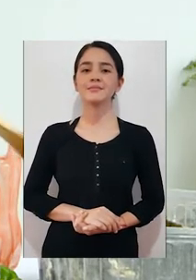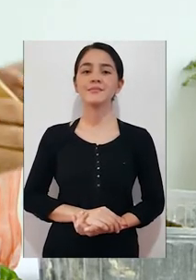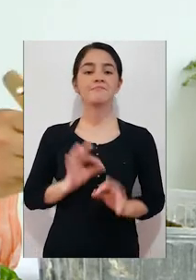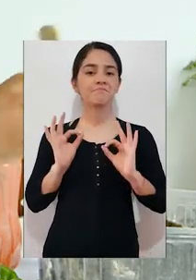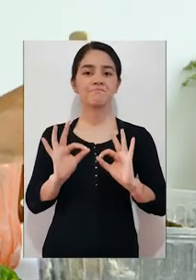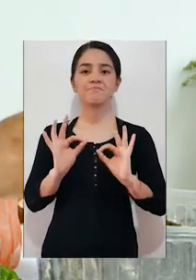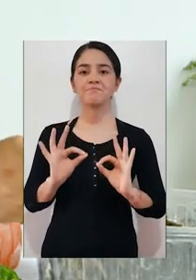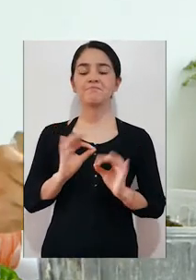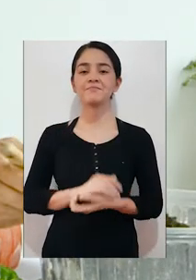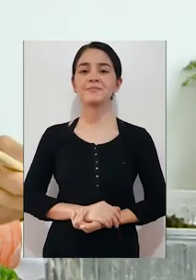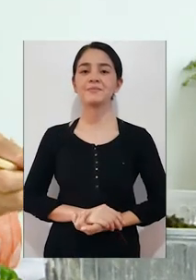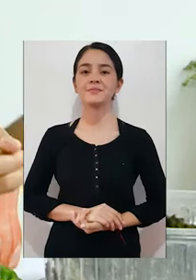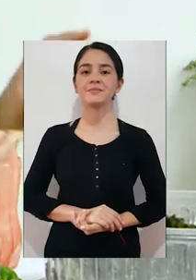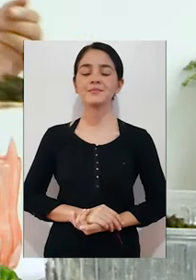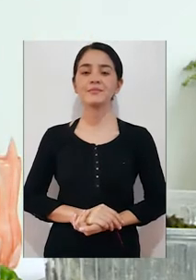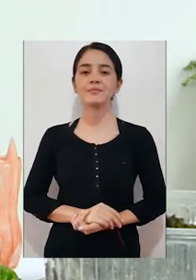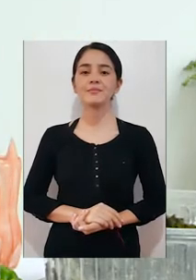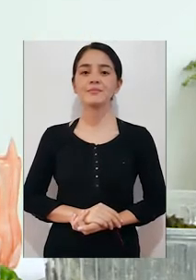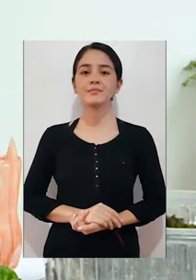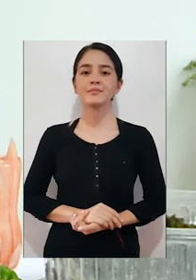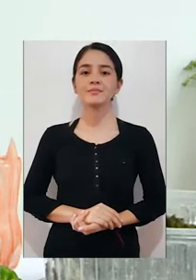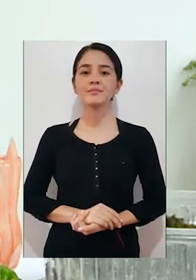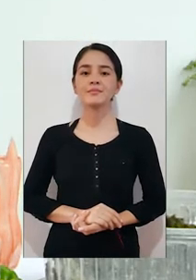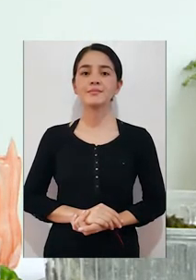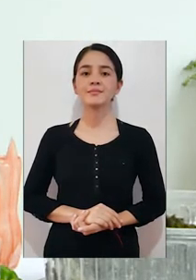desinfectar y lo desinfecto y est a la y